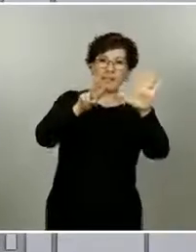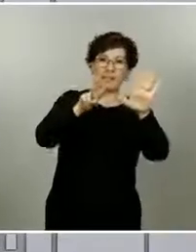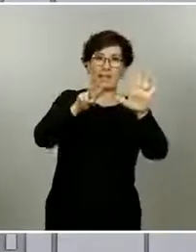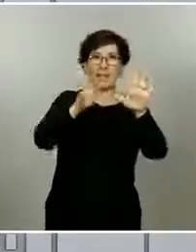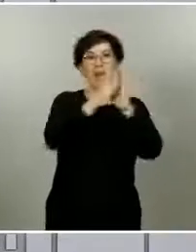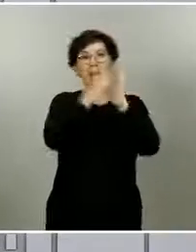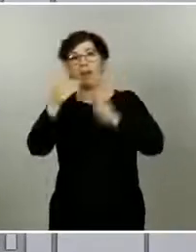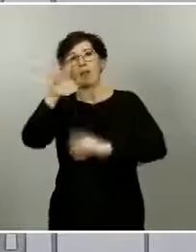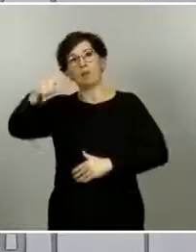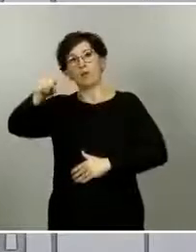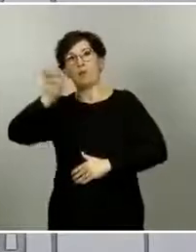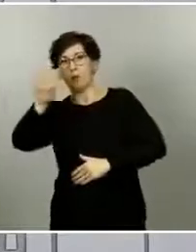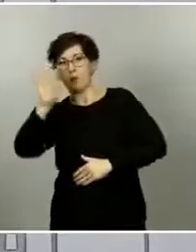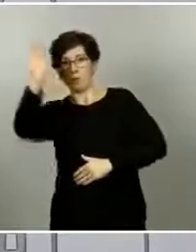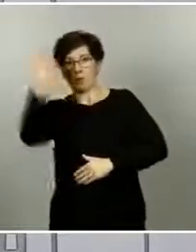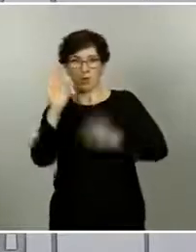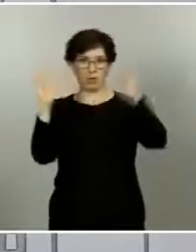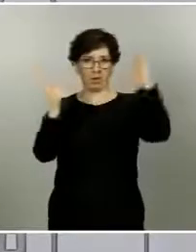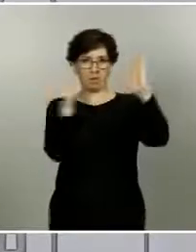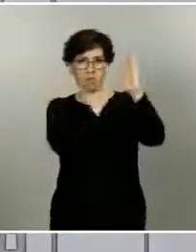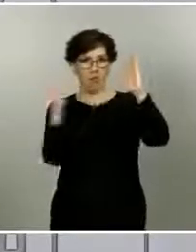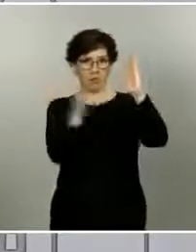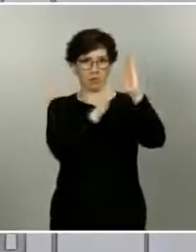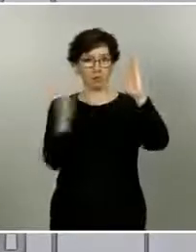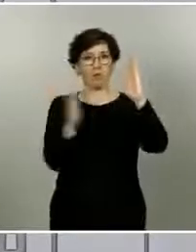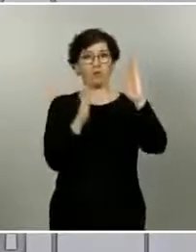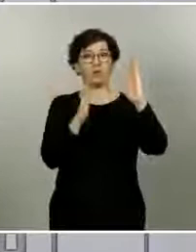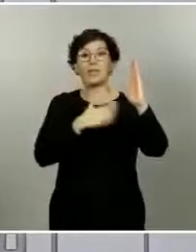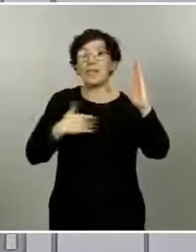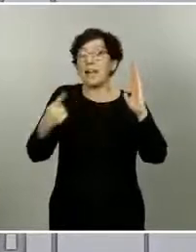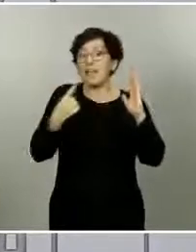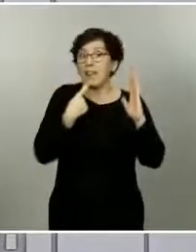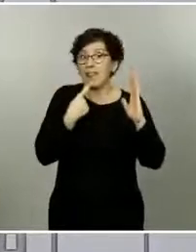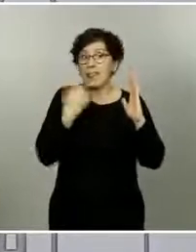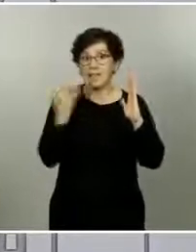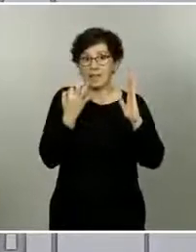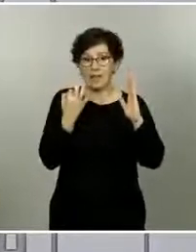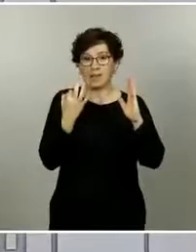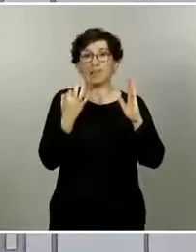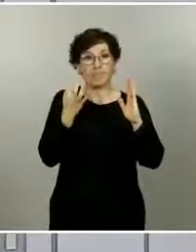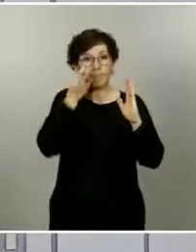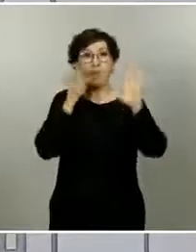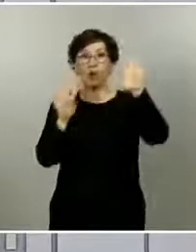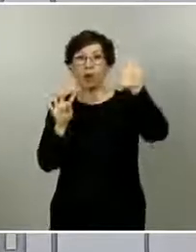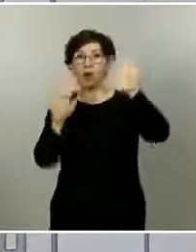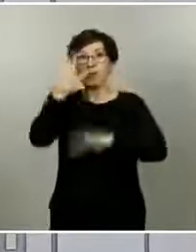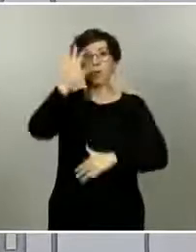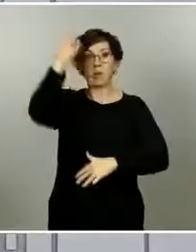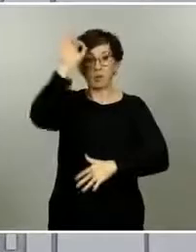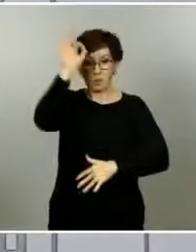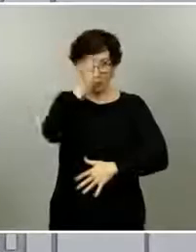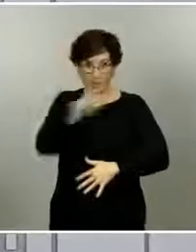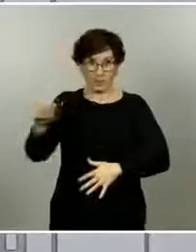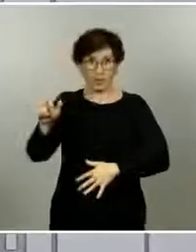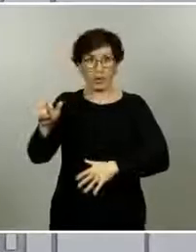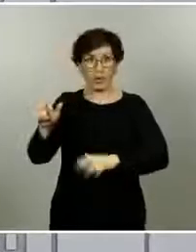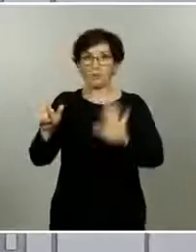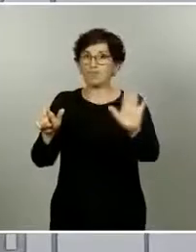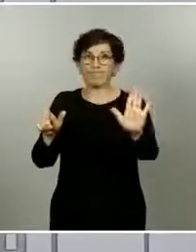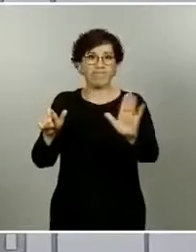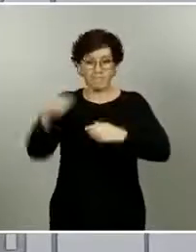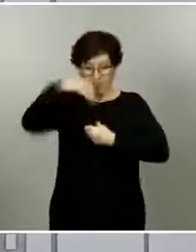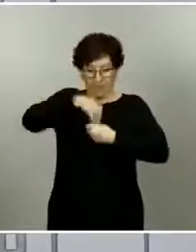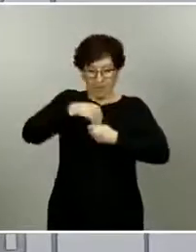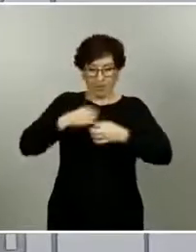mejor estimador del 5%. Esto implica que tenemos, como dice el periodista, un 95% de personas no